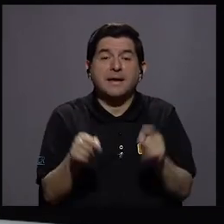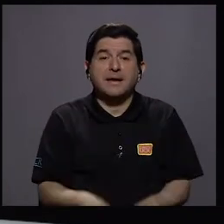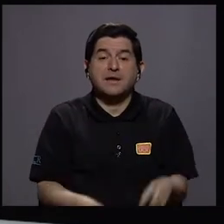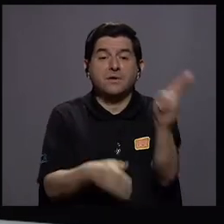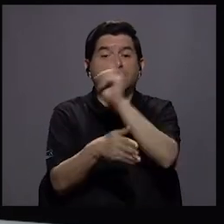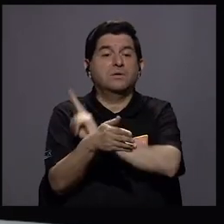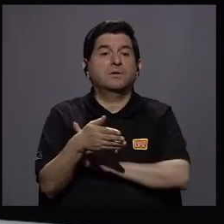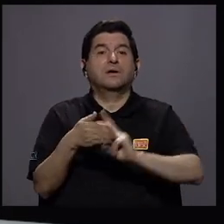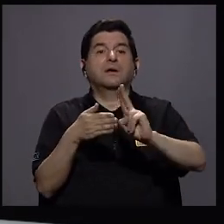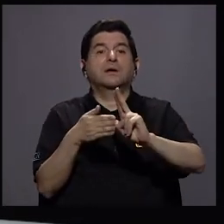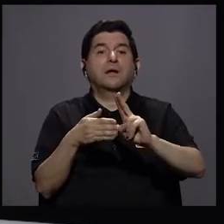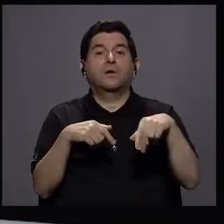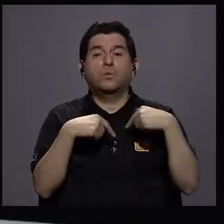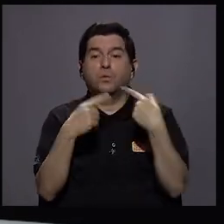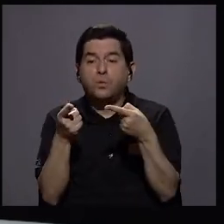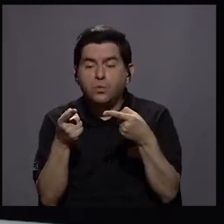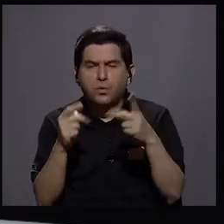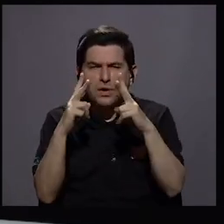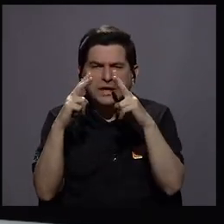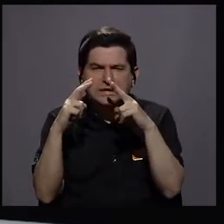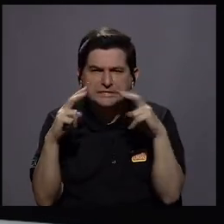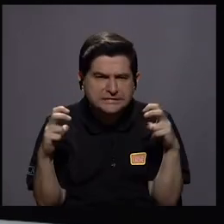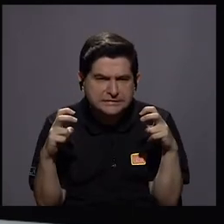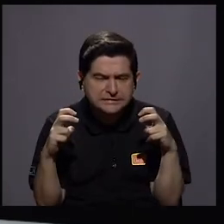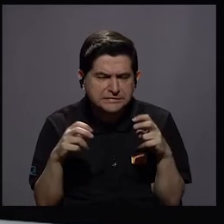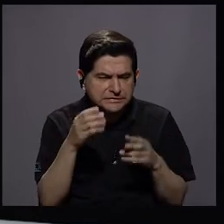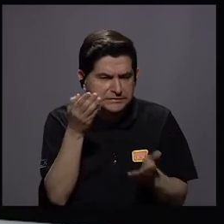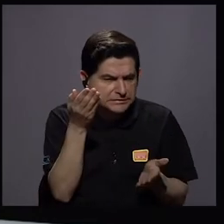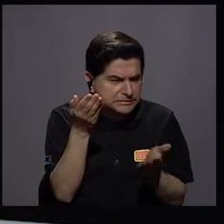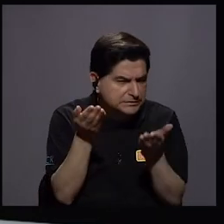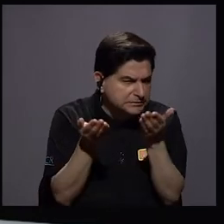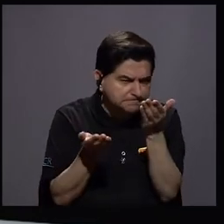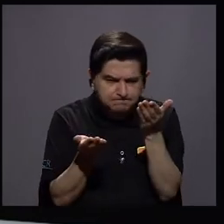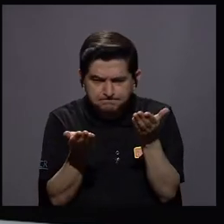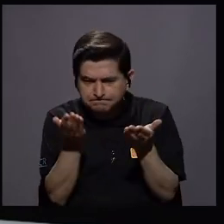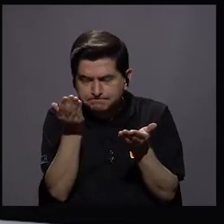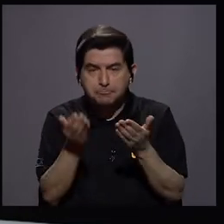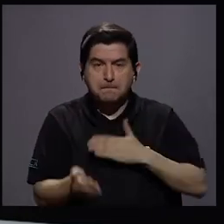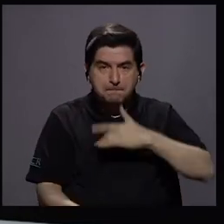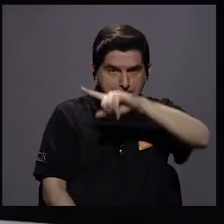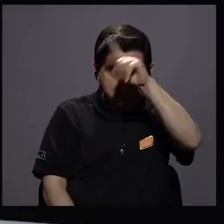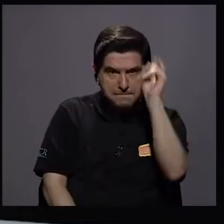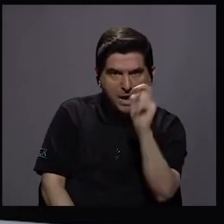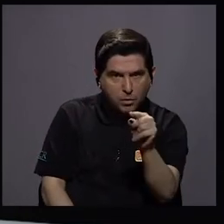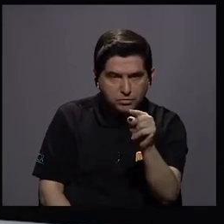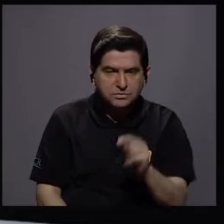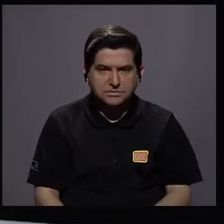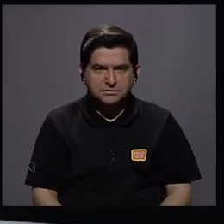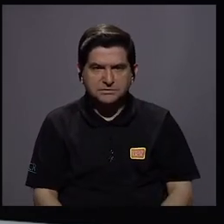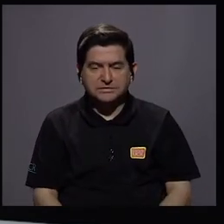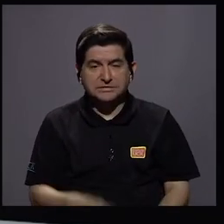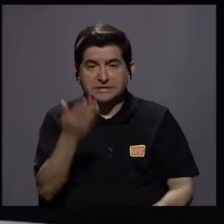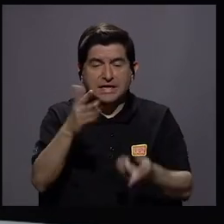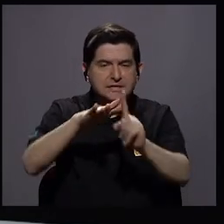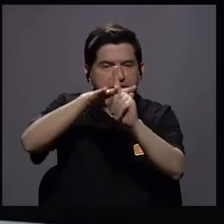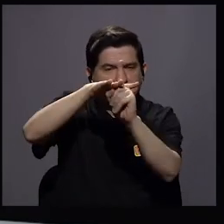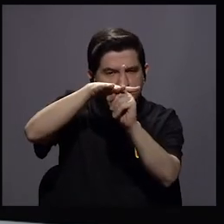universidad, tendríamos que hacer un análisis y hacer un balance. Y es ahí donde mi pregunta sería si hay invisibilización,